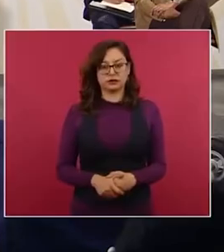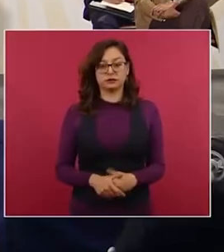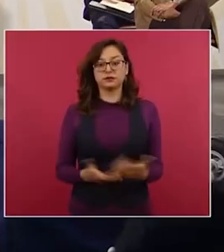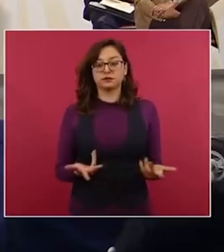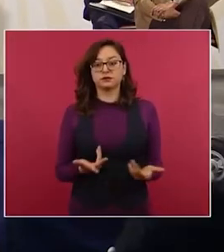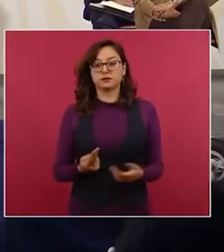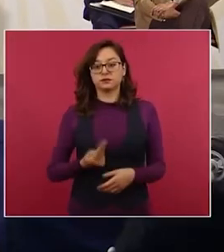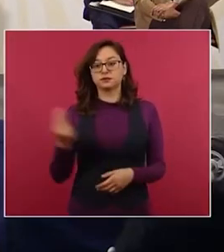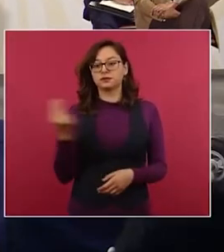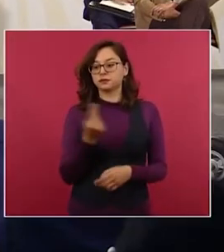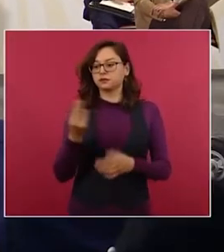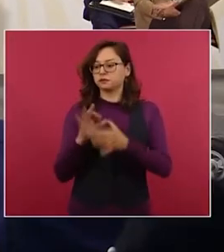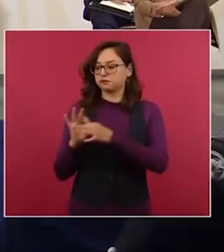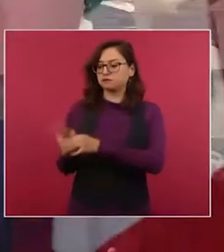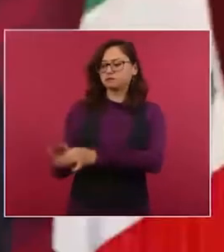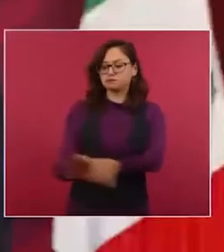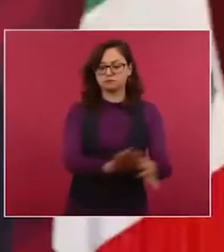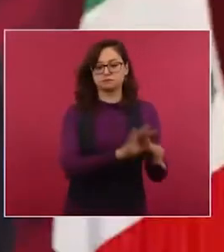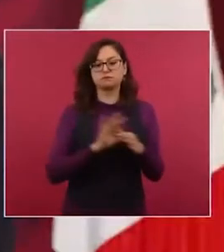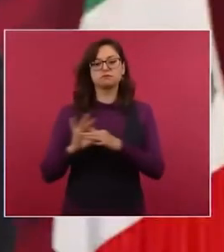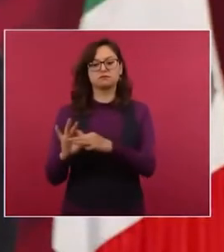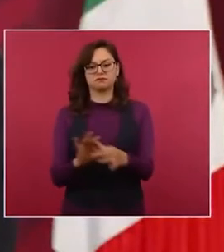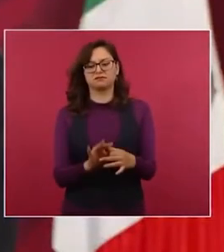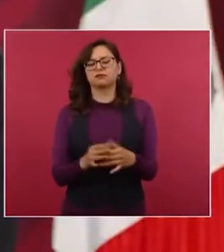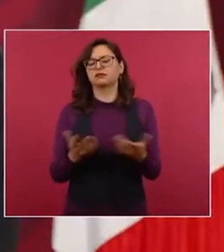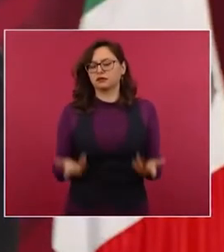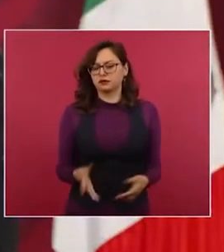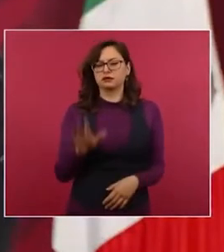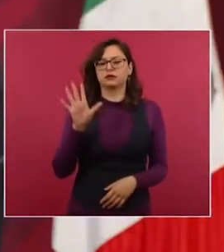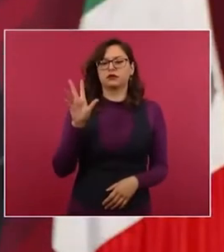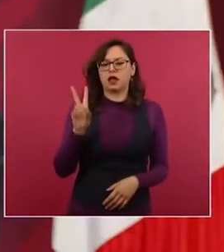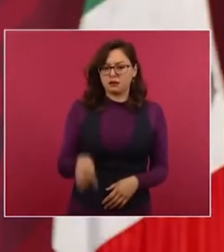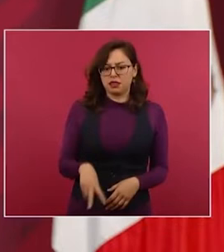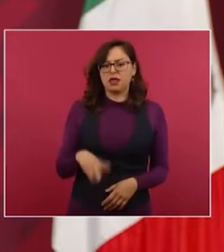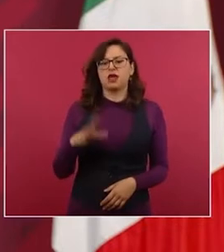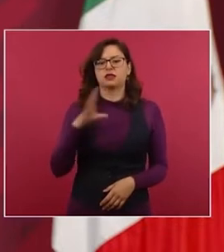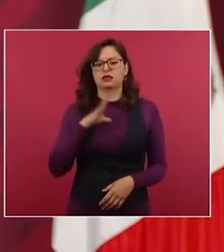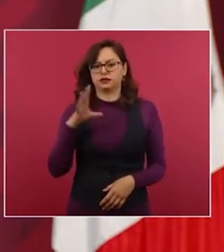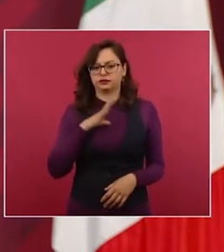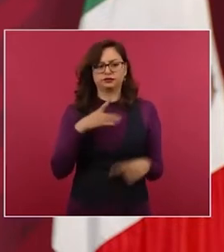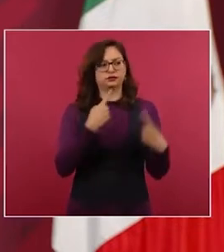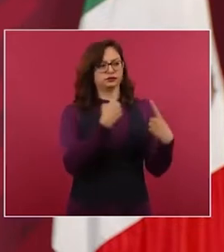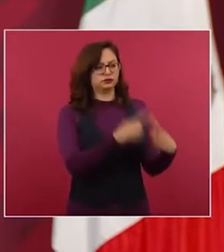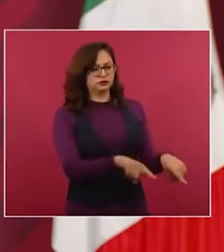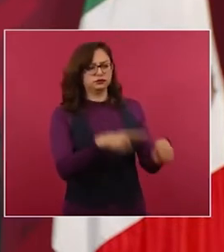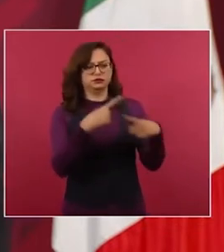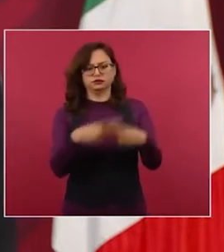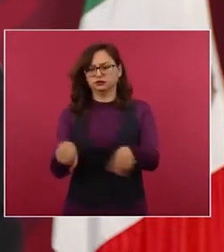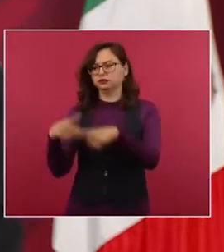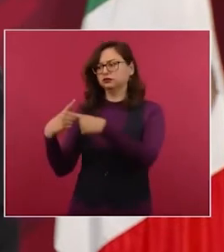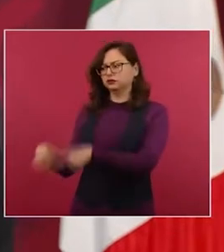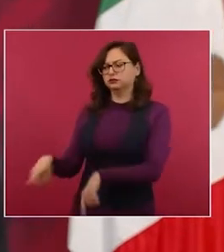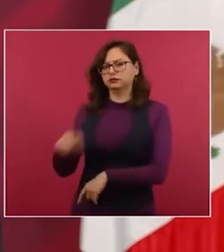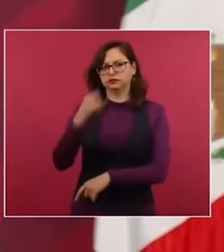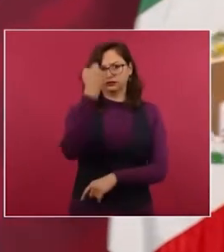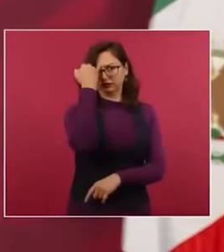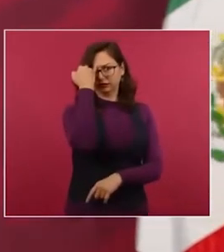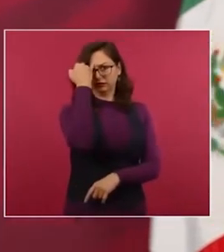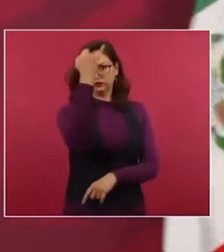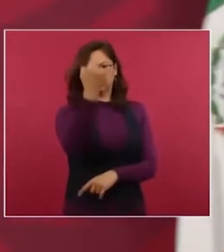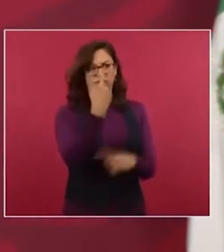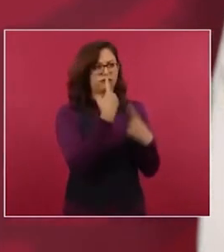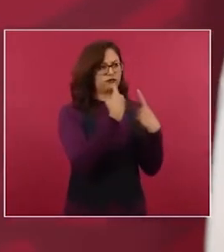respetando las diferencias, respetando la idiosincrasia de cada